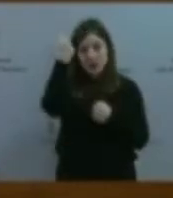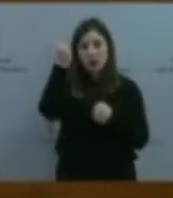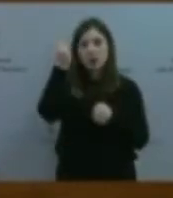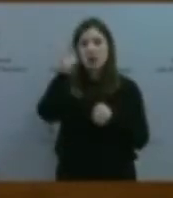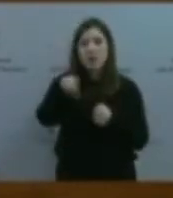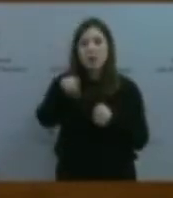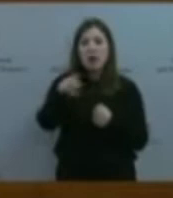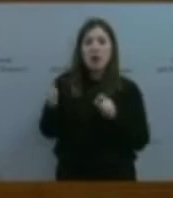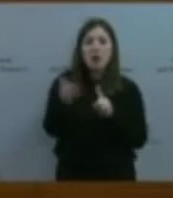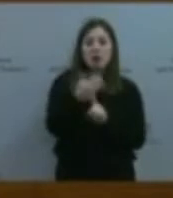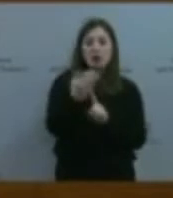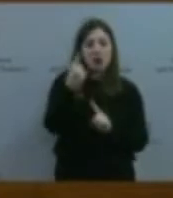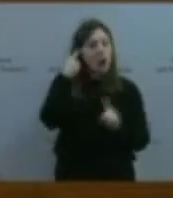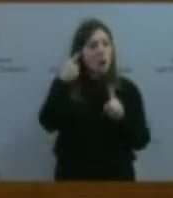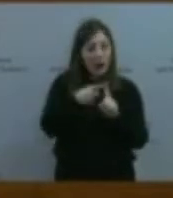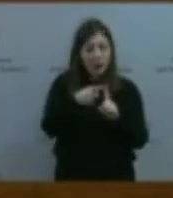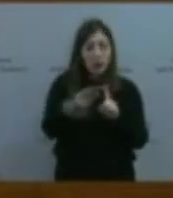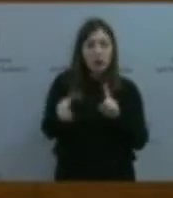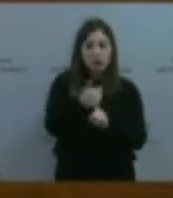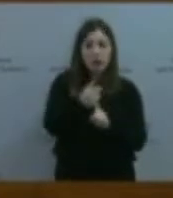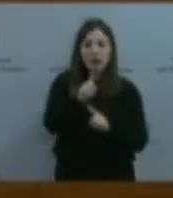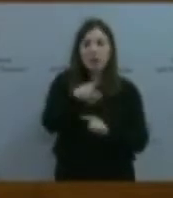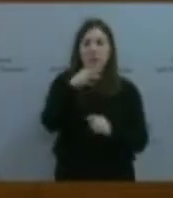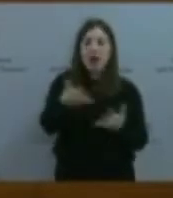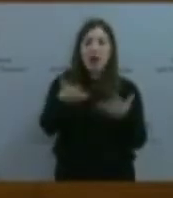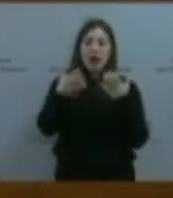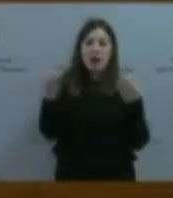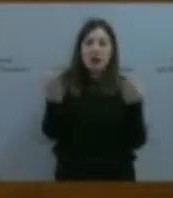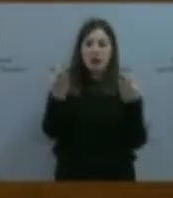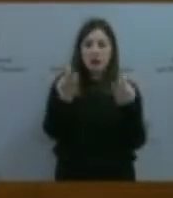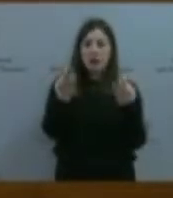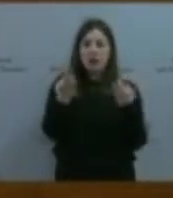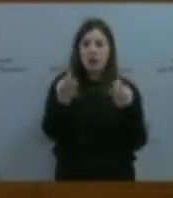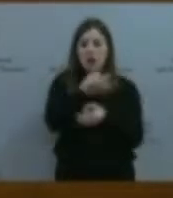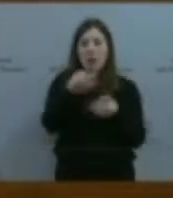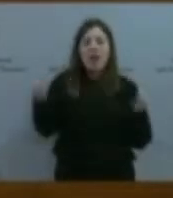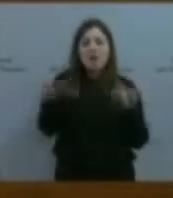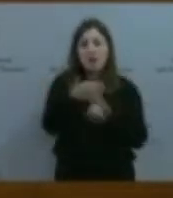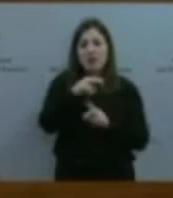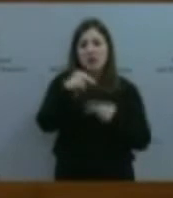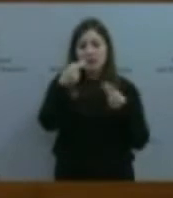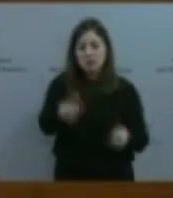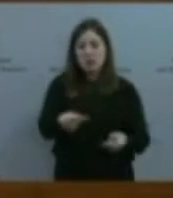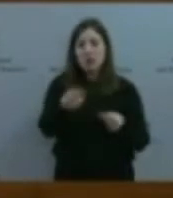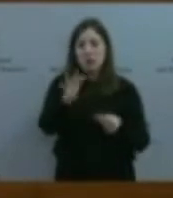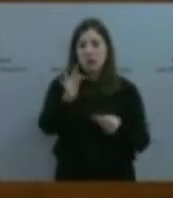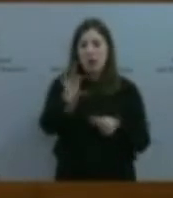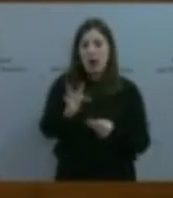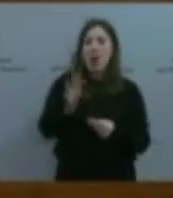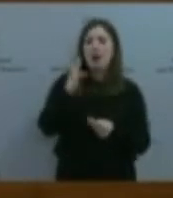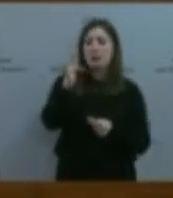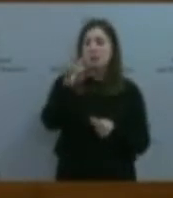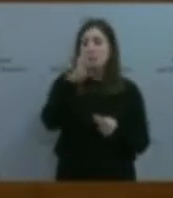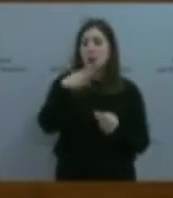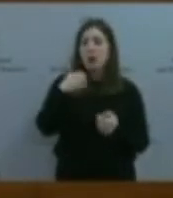Y para ganar fundamentalmente eficiencia en la respuesta. Pero además, porque desde los poderes públicos este grupo parlamentario